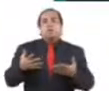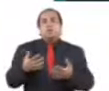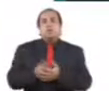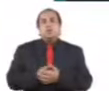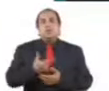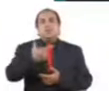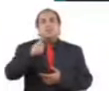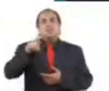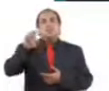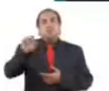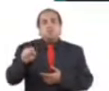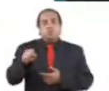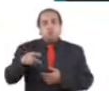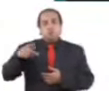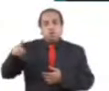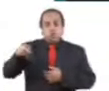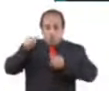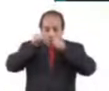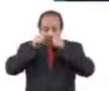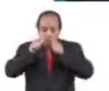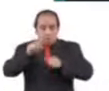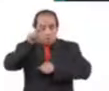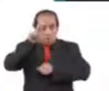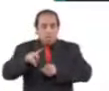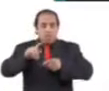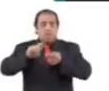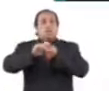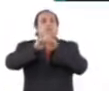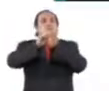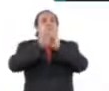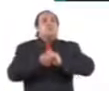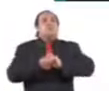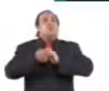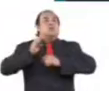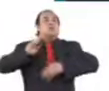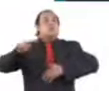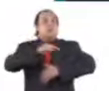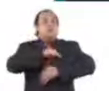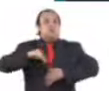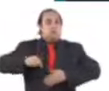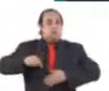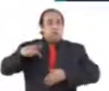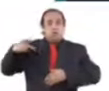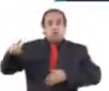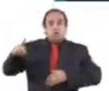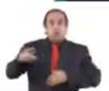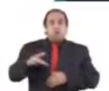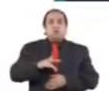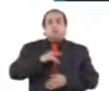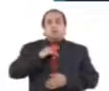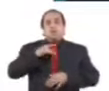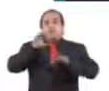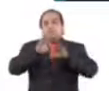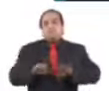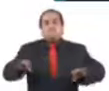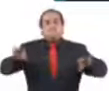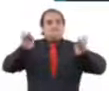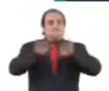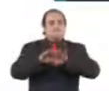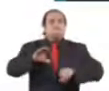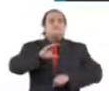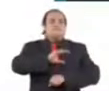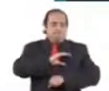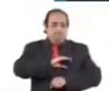cuya atención es la verdadera materialización de nuestro compromiso y cuya sensibilidad es tan importante y